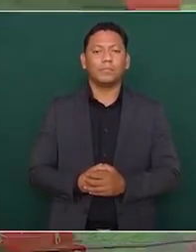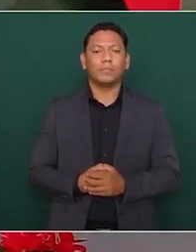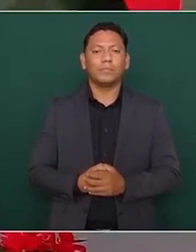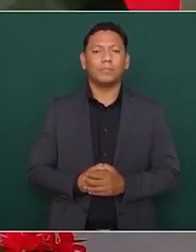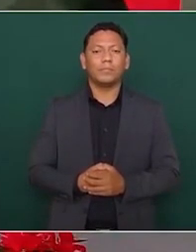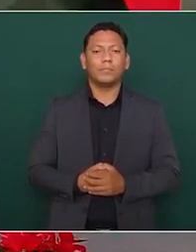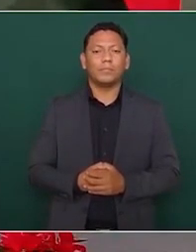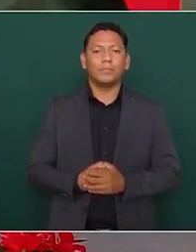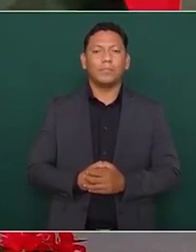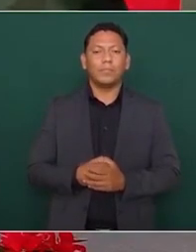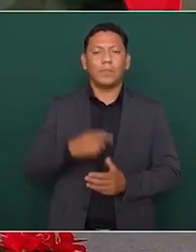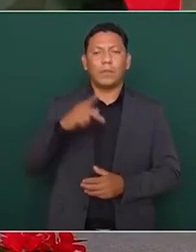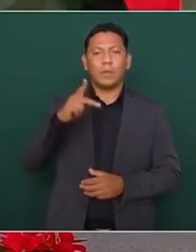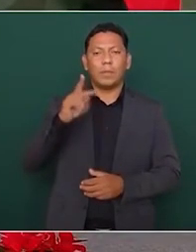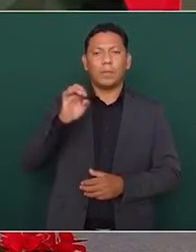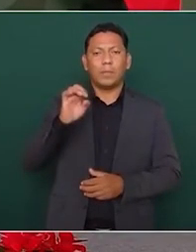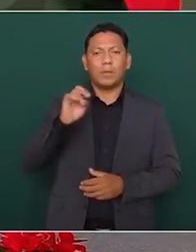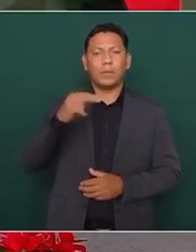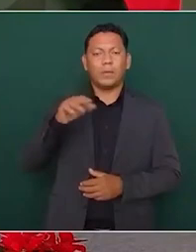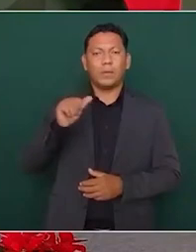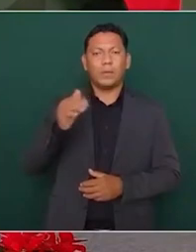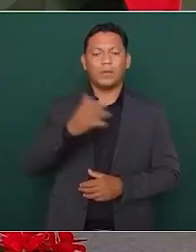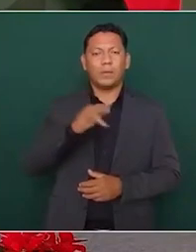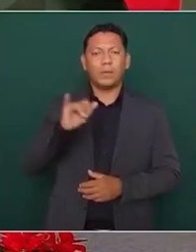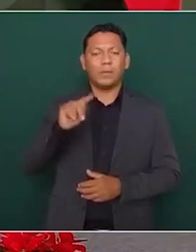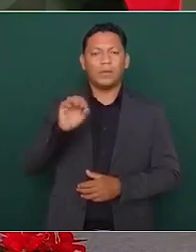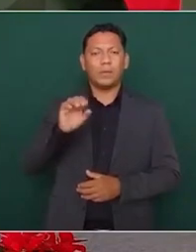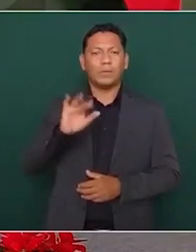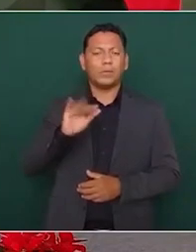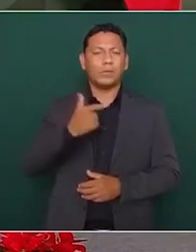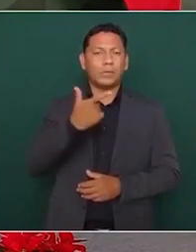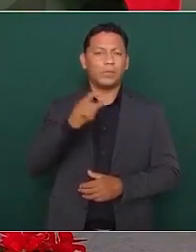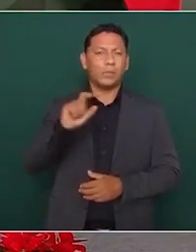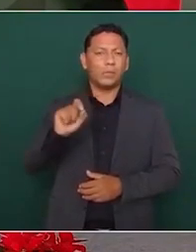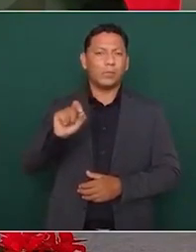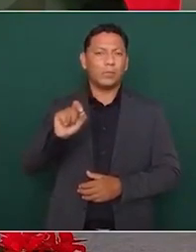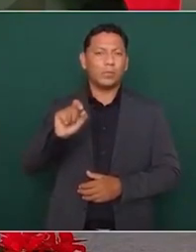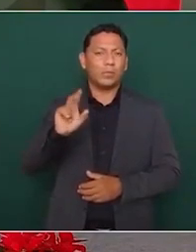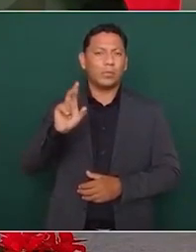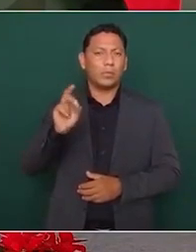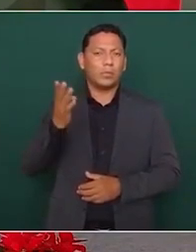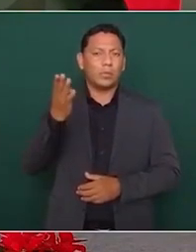Peña Nieto 57.39